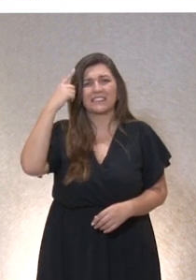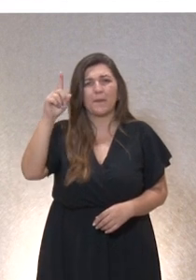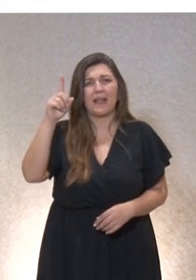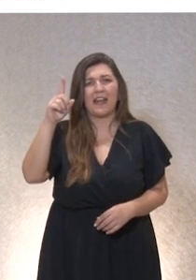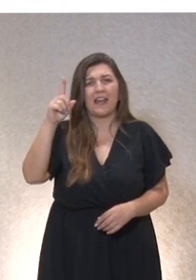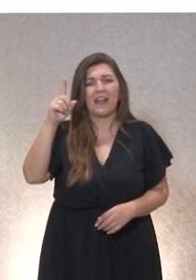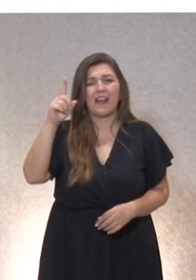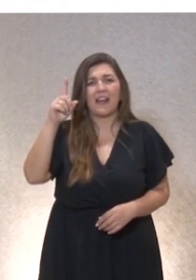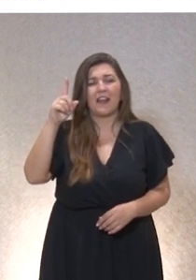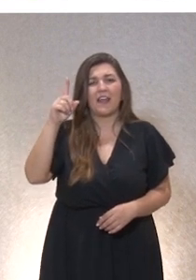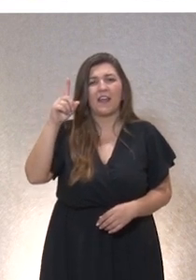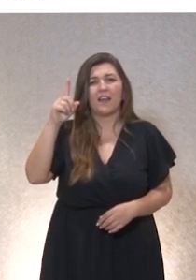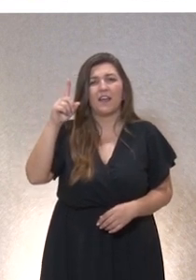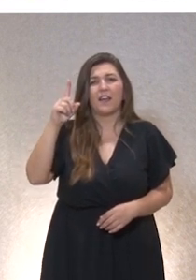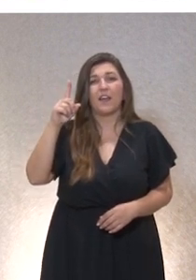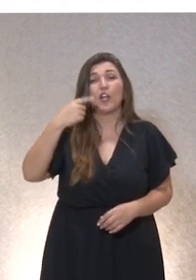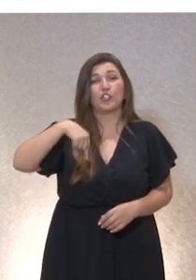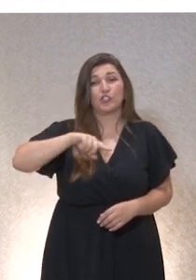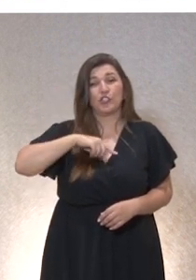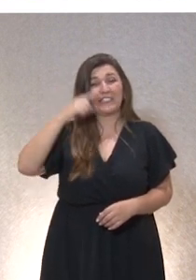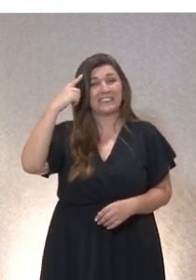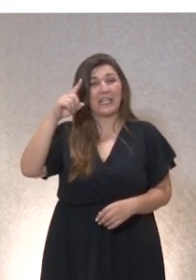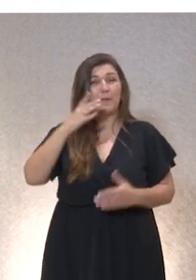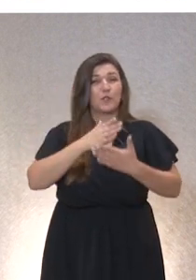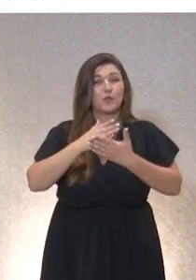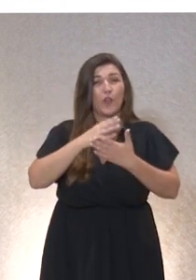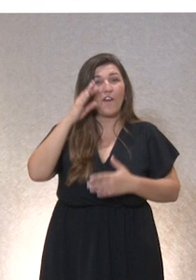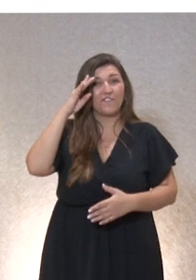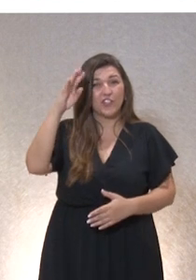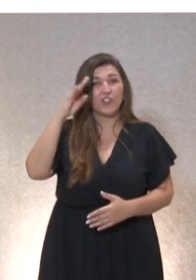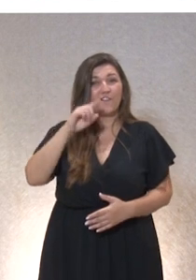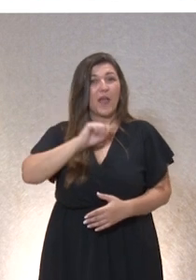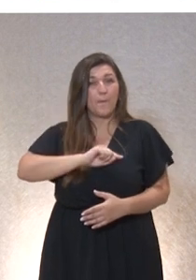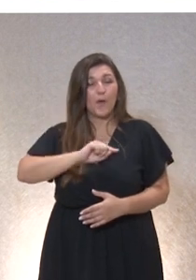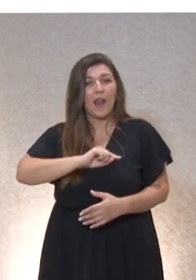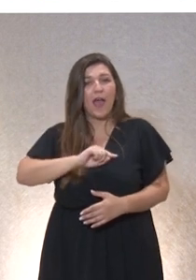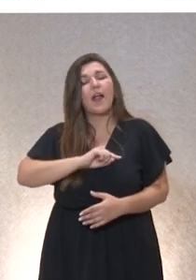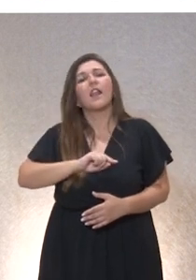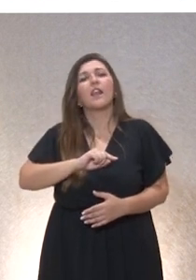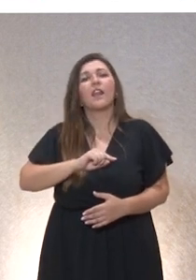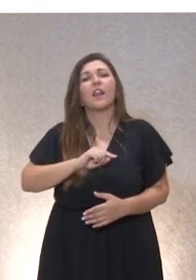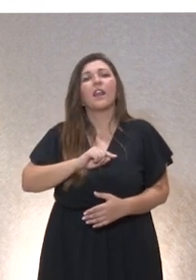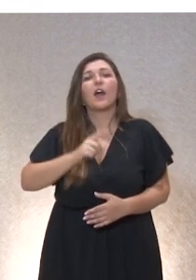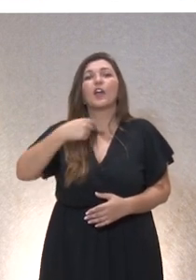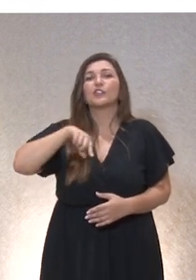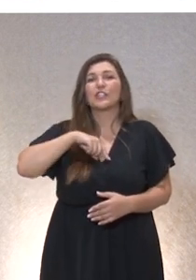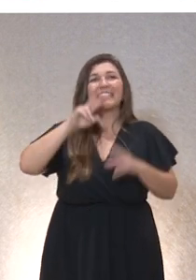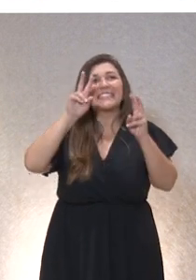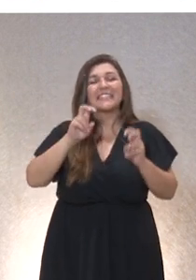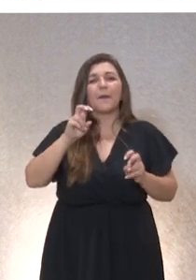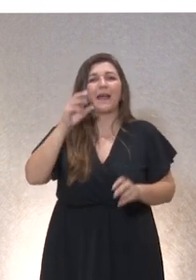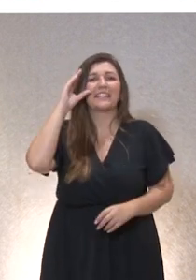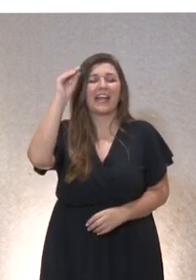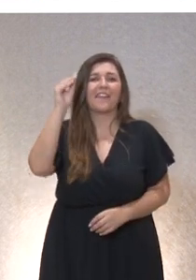y dotes. Quienes hacemos filosofía, filosofía moral, ética y ética aplicada y cuando nos hemos dirigido a la inteligencia artificial